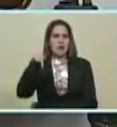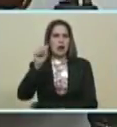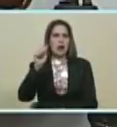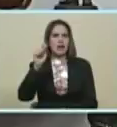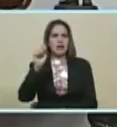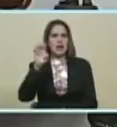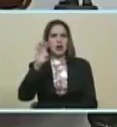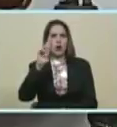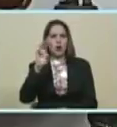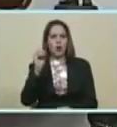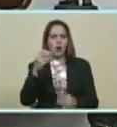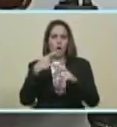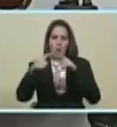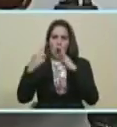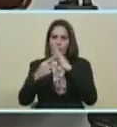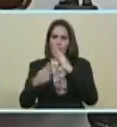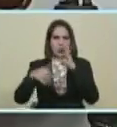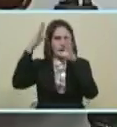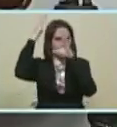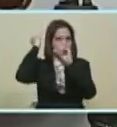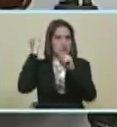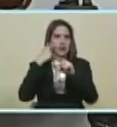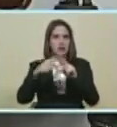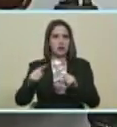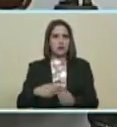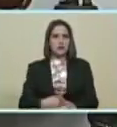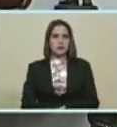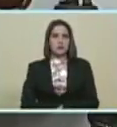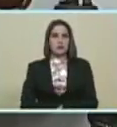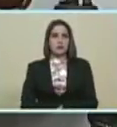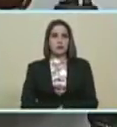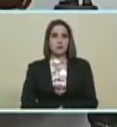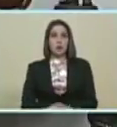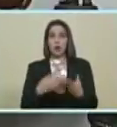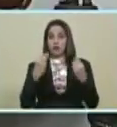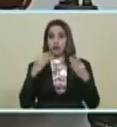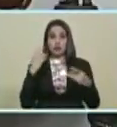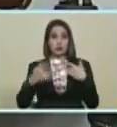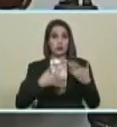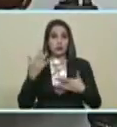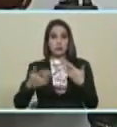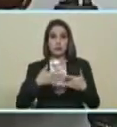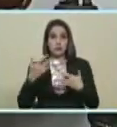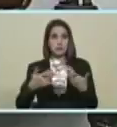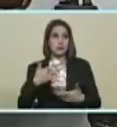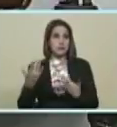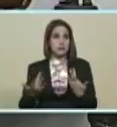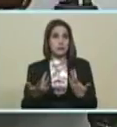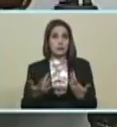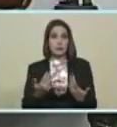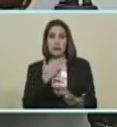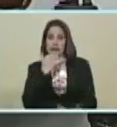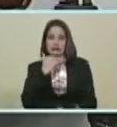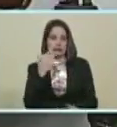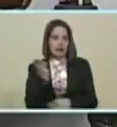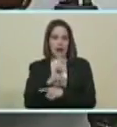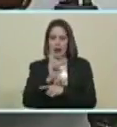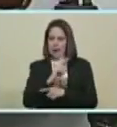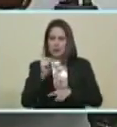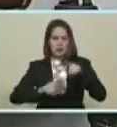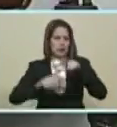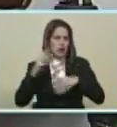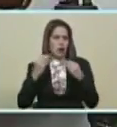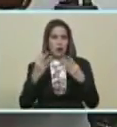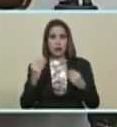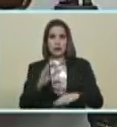canciller Vargas... ...de República Dominicana... ...así que mucha actividad... ...aquí cada segundo... ...pasan mil